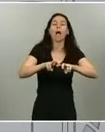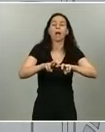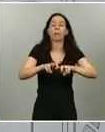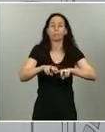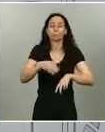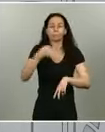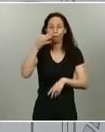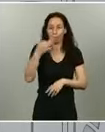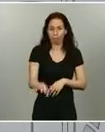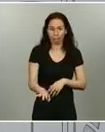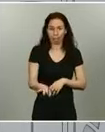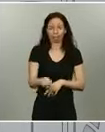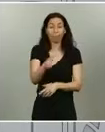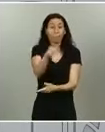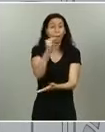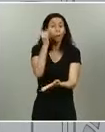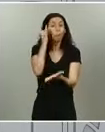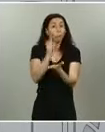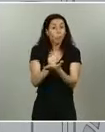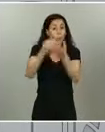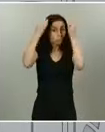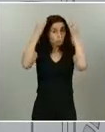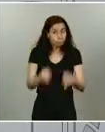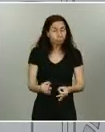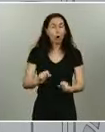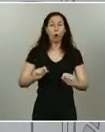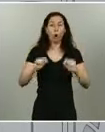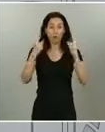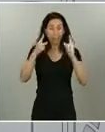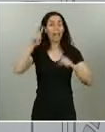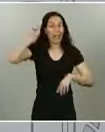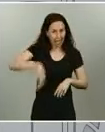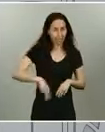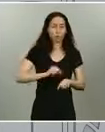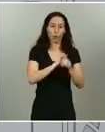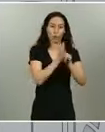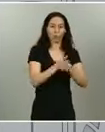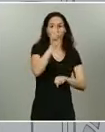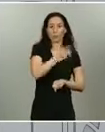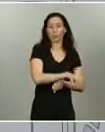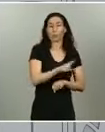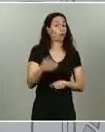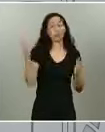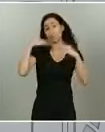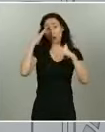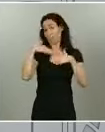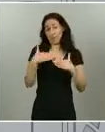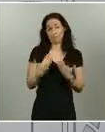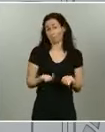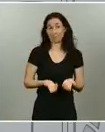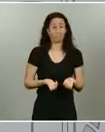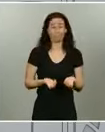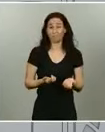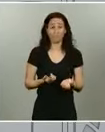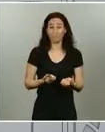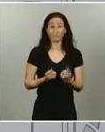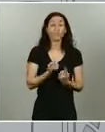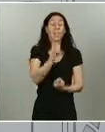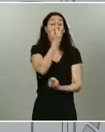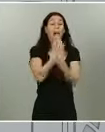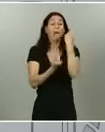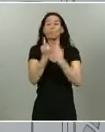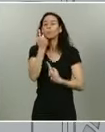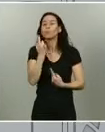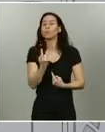confirmatoria de coronavirus, una prueba de laboratorio. Algunos habían sido dados como pacientes